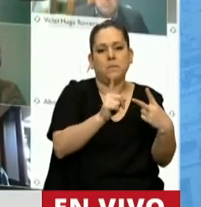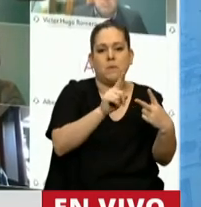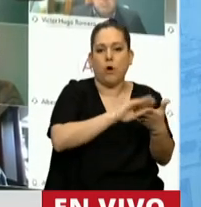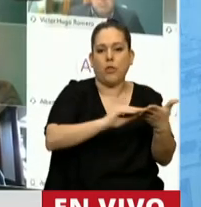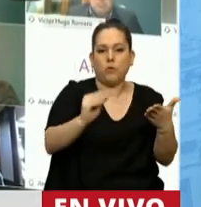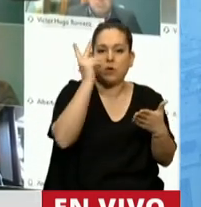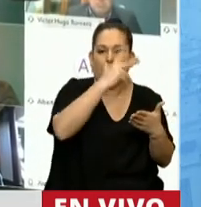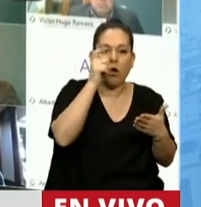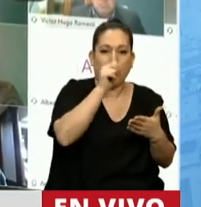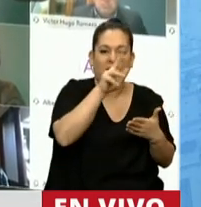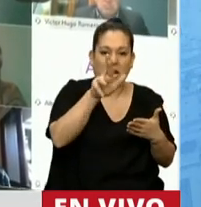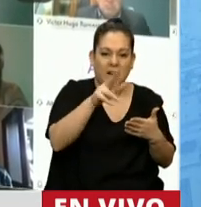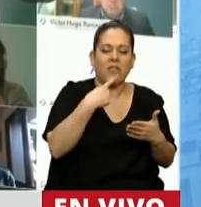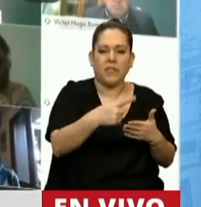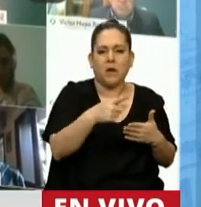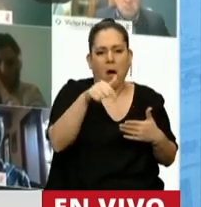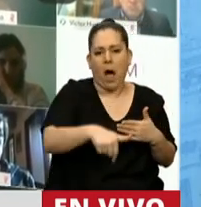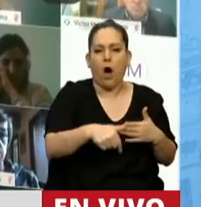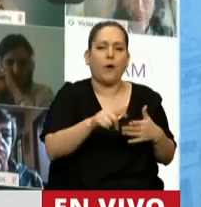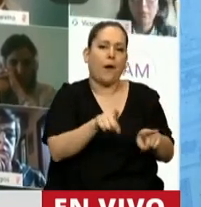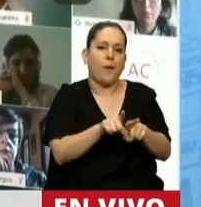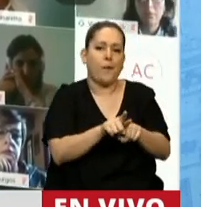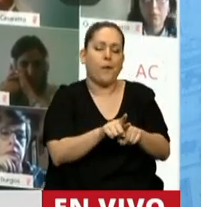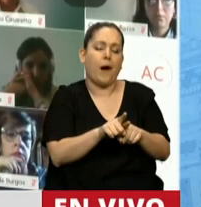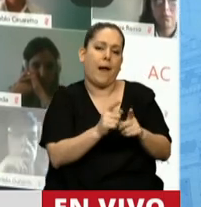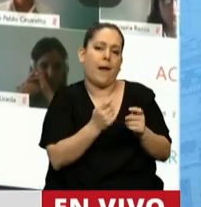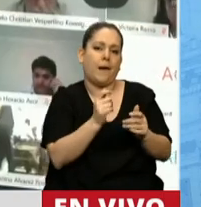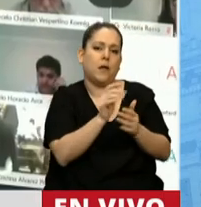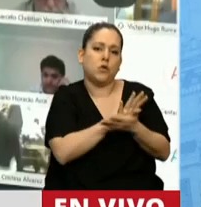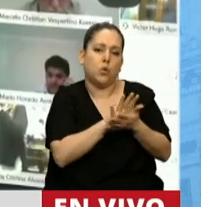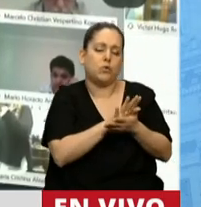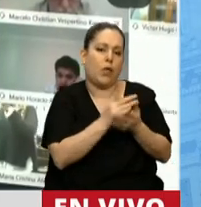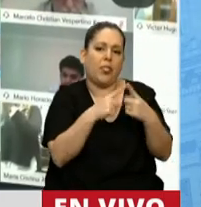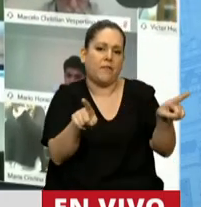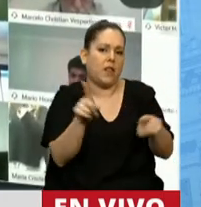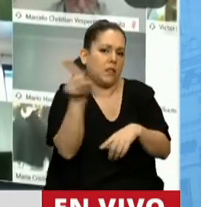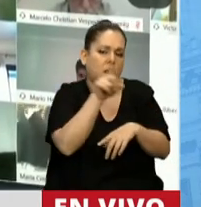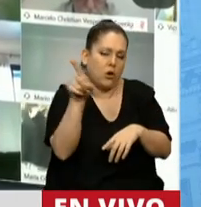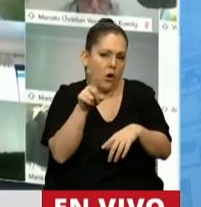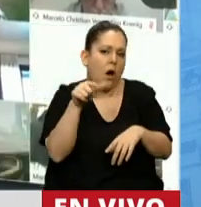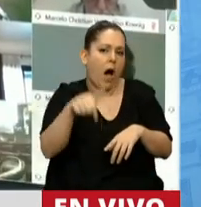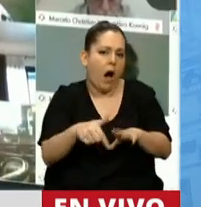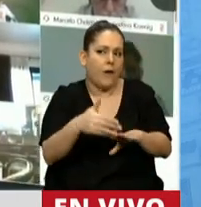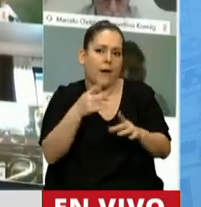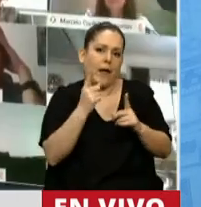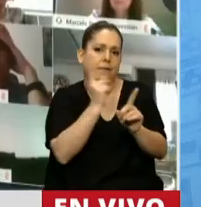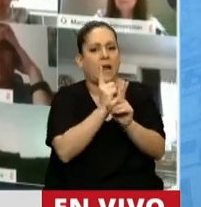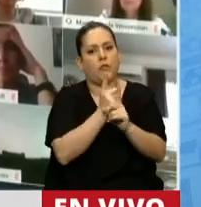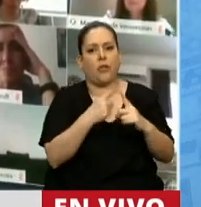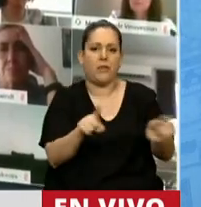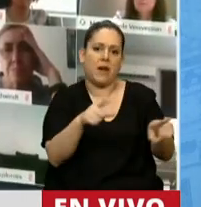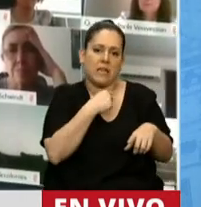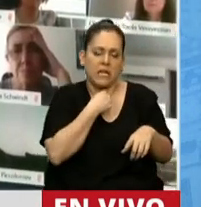diputado Heller no merecen ahora un trato diferencial en aquel momento las reglas de juego eran iguales para todos y ahora le estamos dando una salida